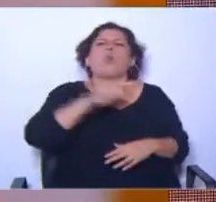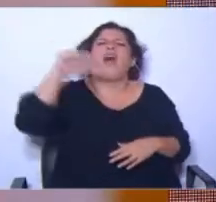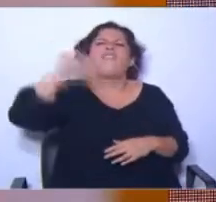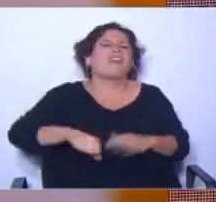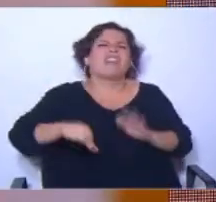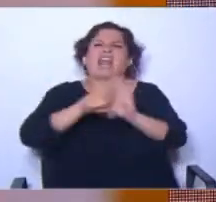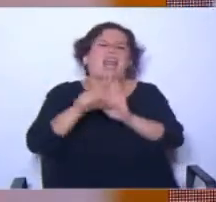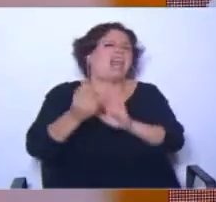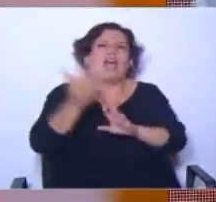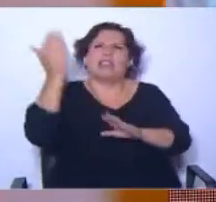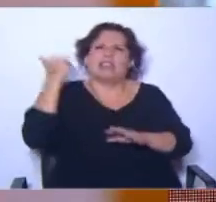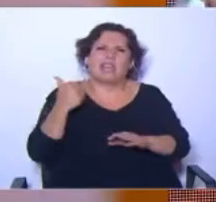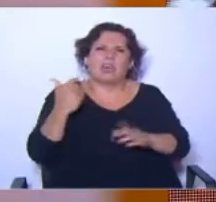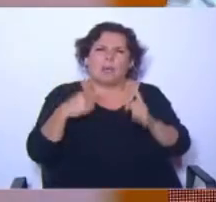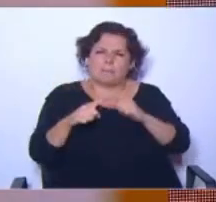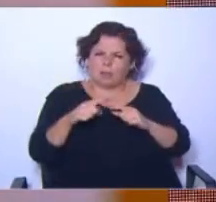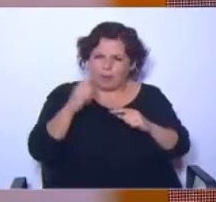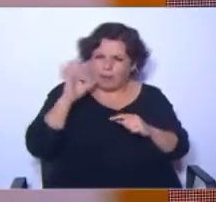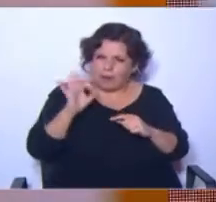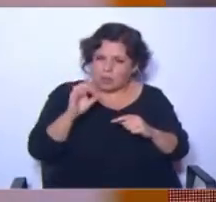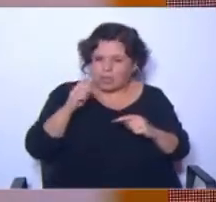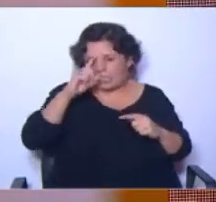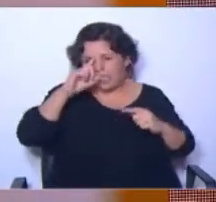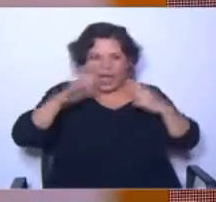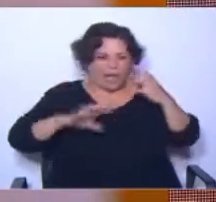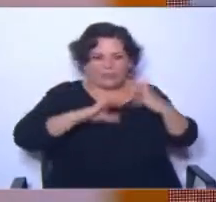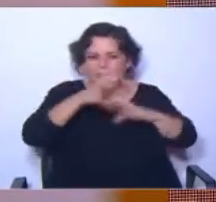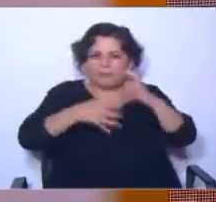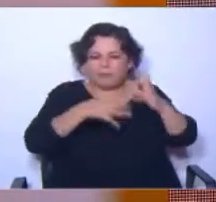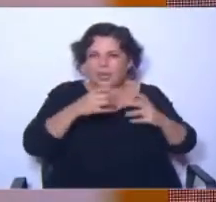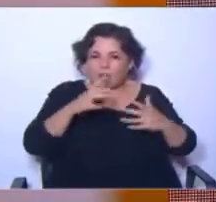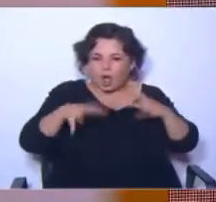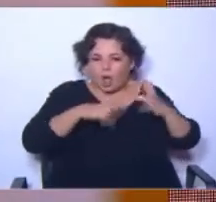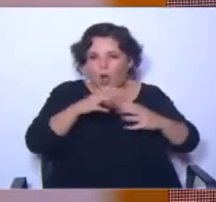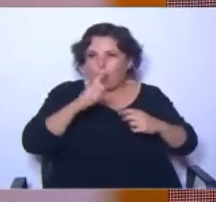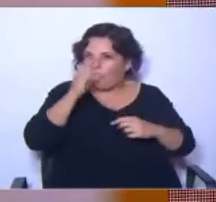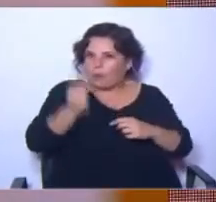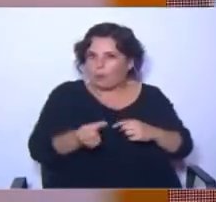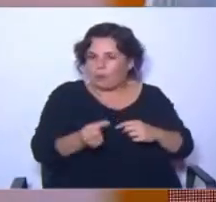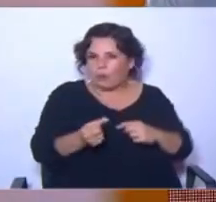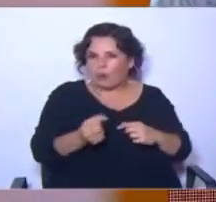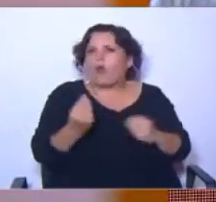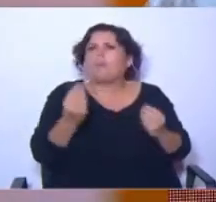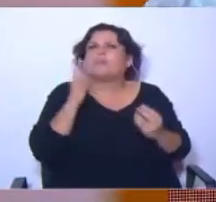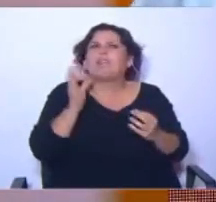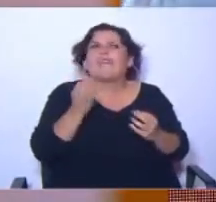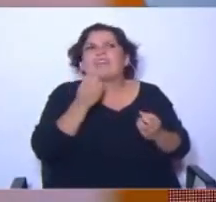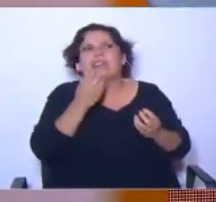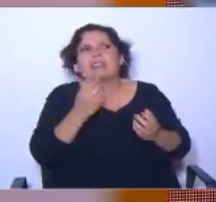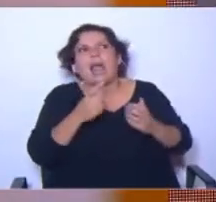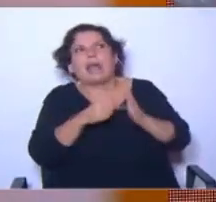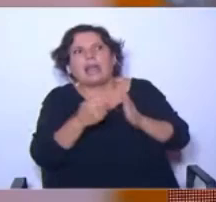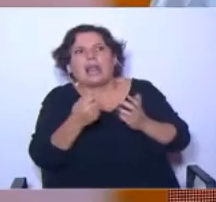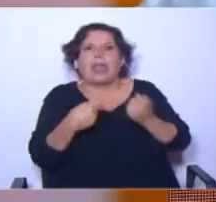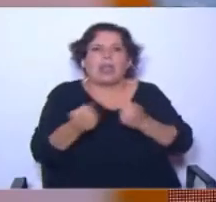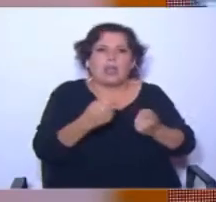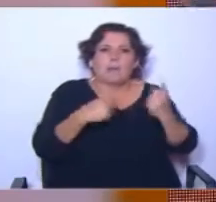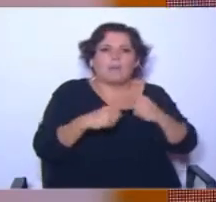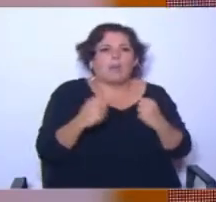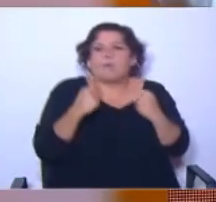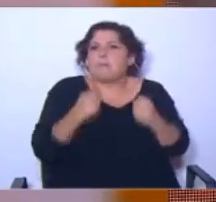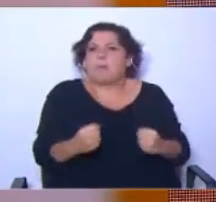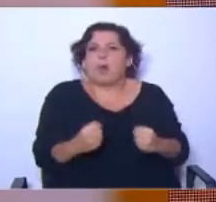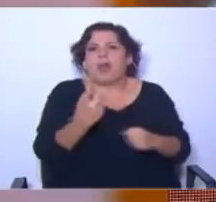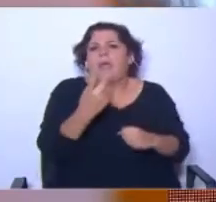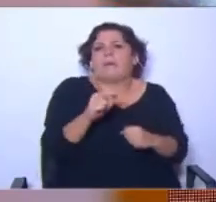anterior, pero que son adivinos. ¿Cómo saben cómo va a reaccionar el mercado? Y si no, el mercado impone que el